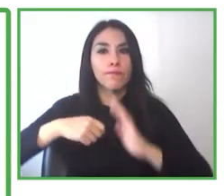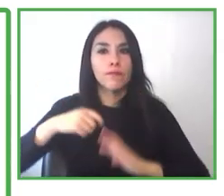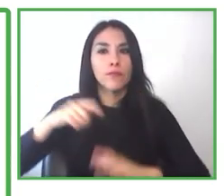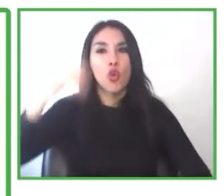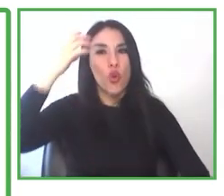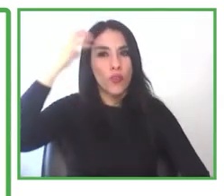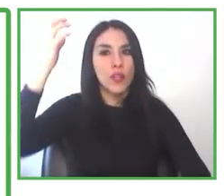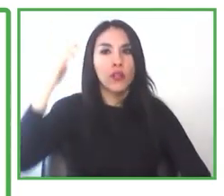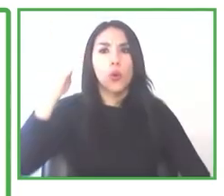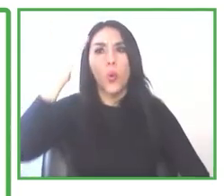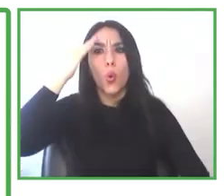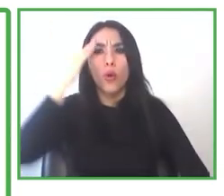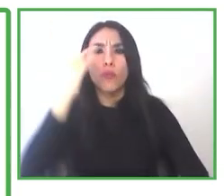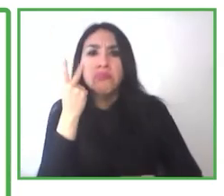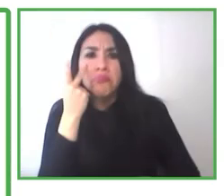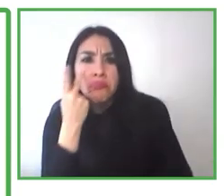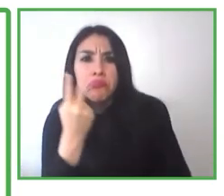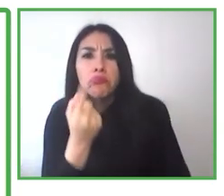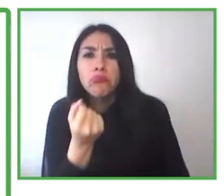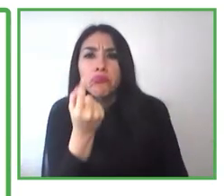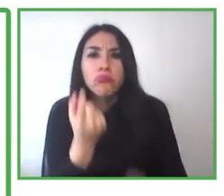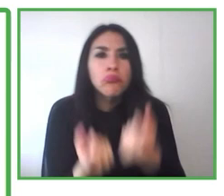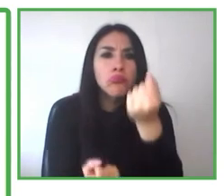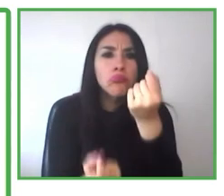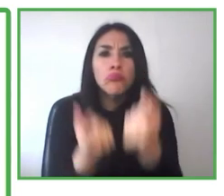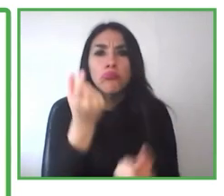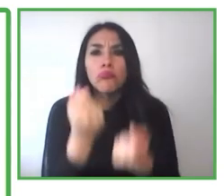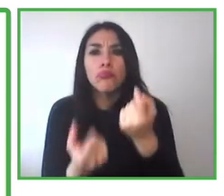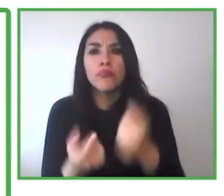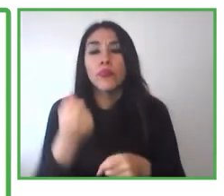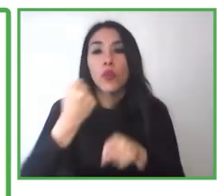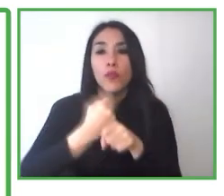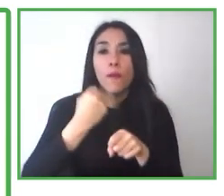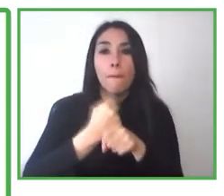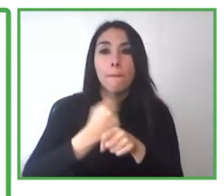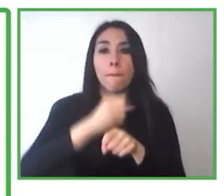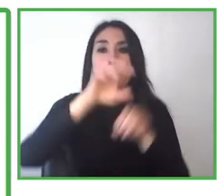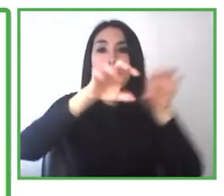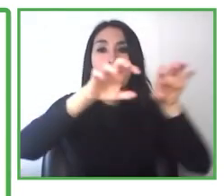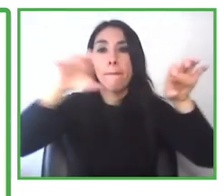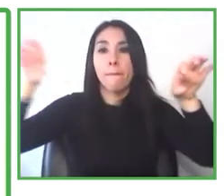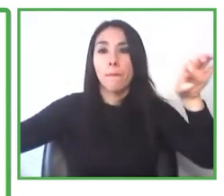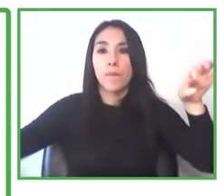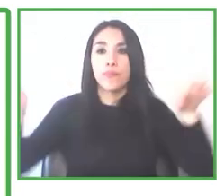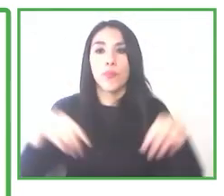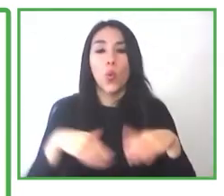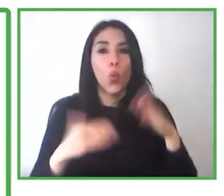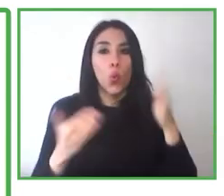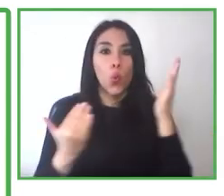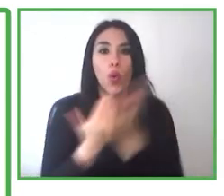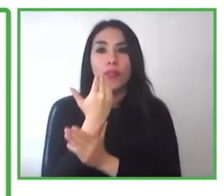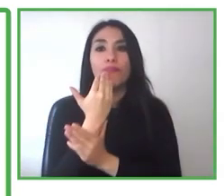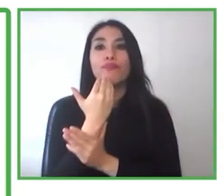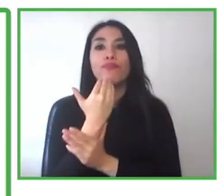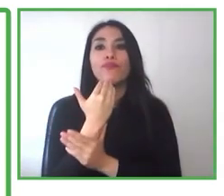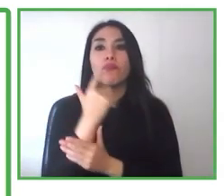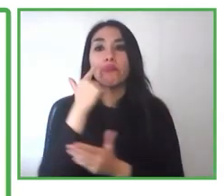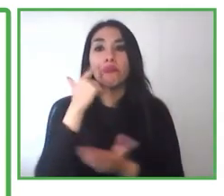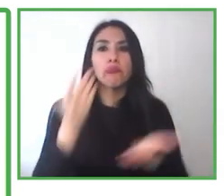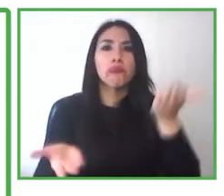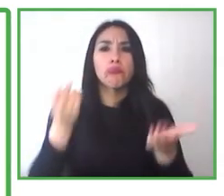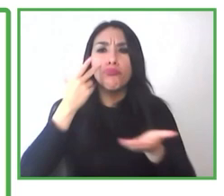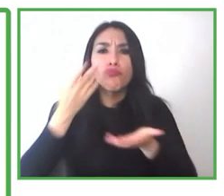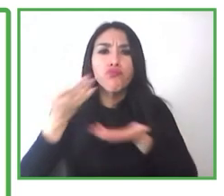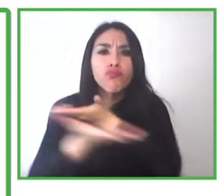de nuevos grupos de clientes. Le damos la bienvenida a Canerva en esta presentación y que nos cuente cuál es el modelo de